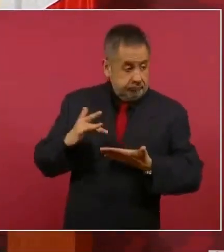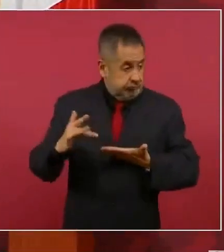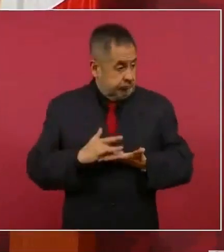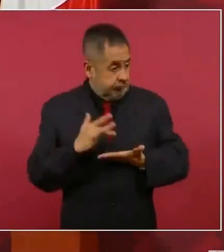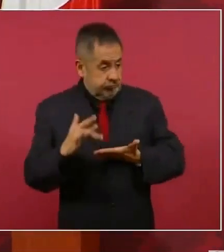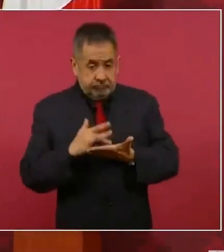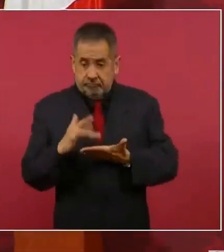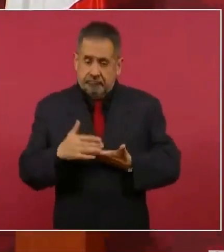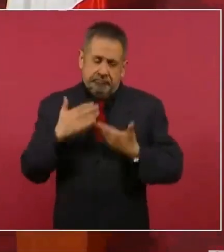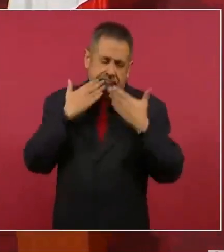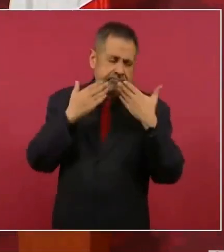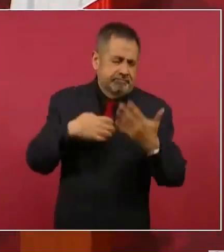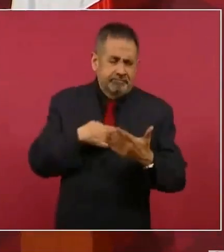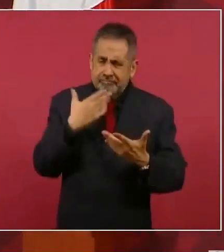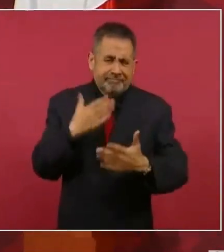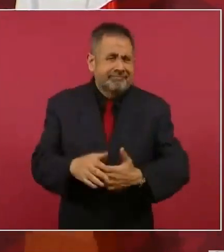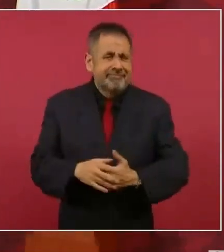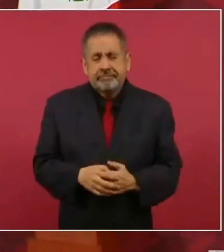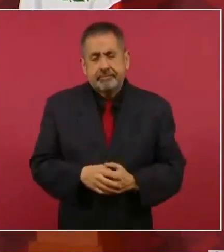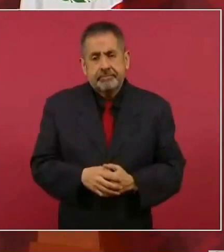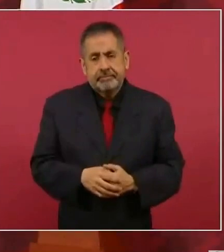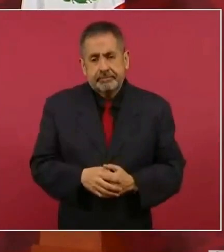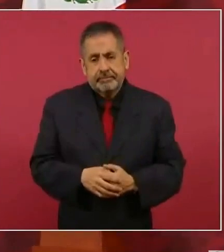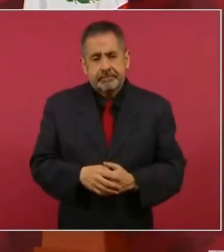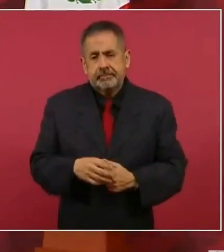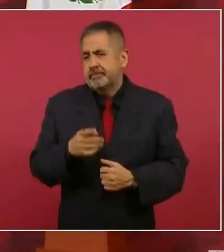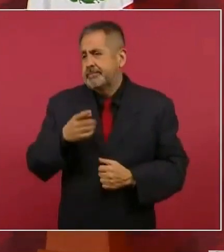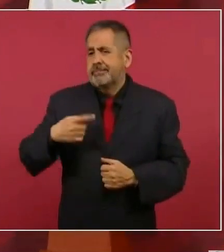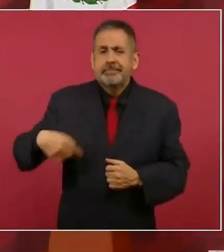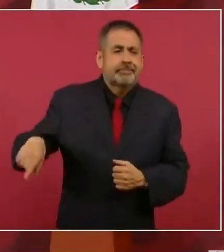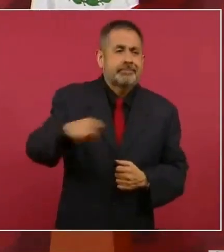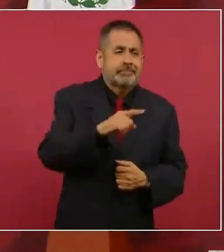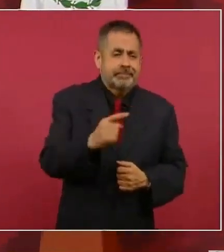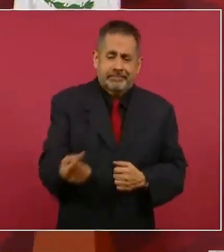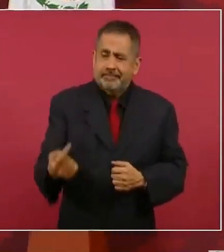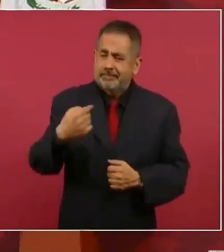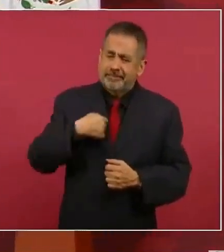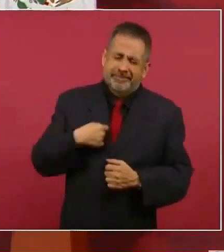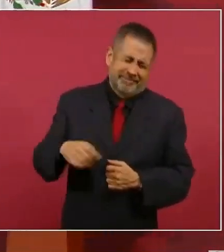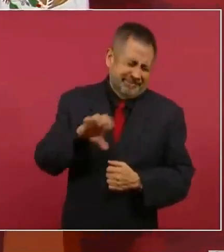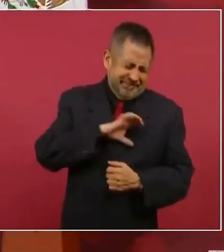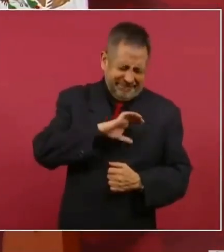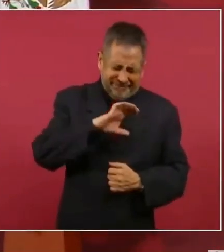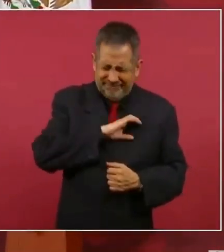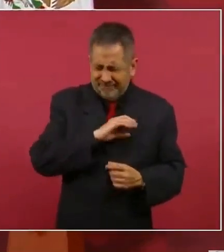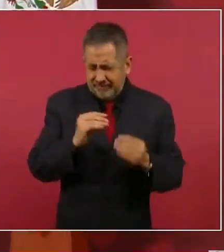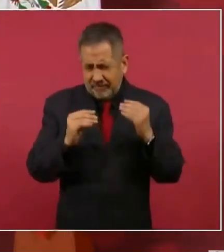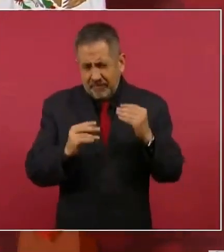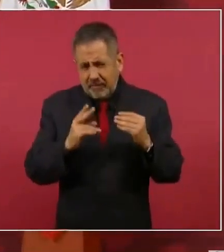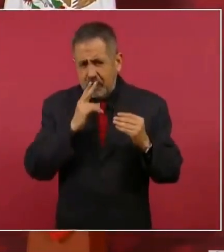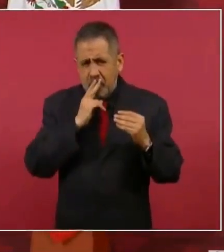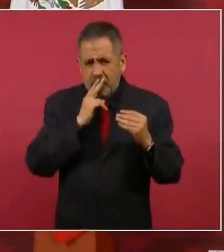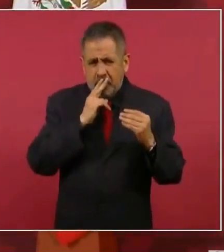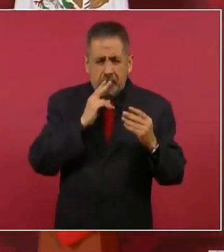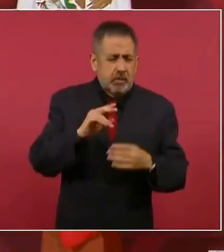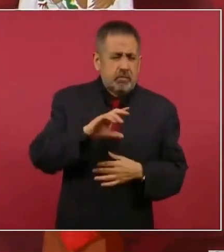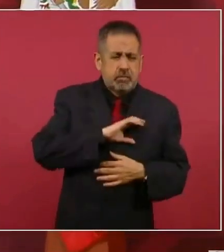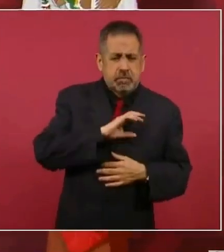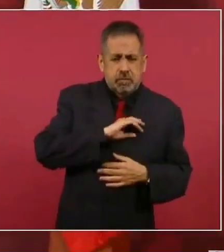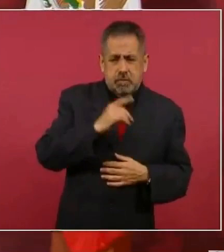Entonces, mucho cariño, mucho afecto, llantos,